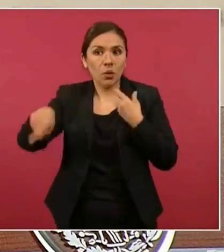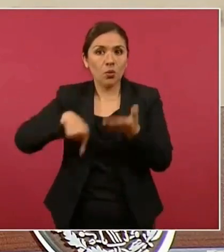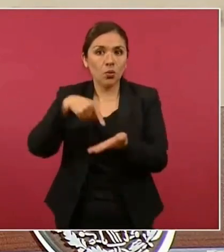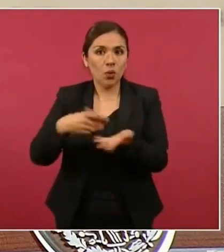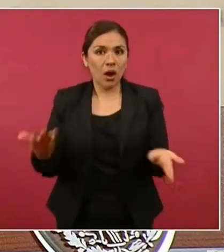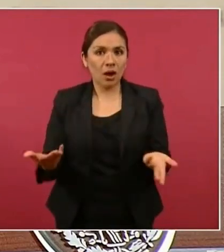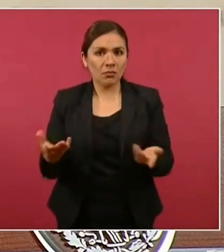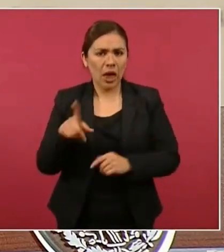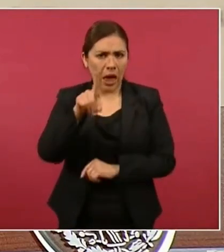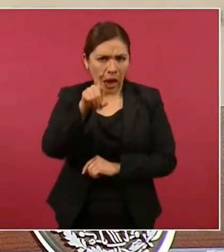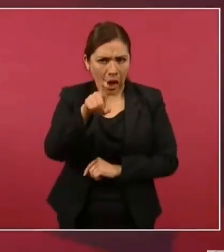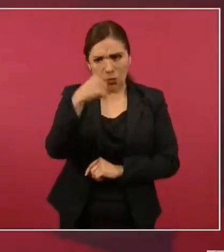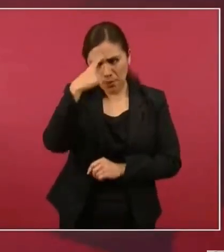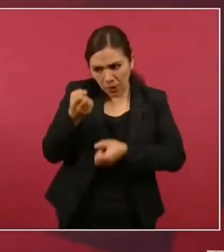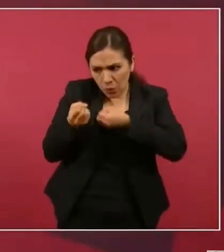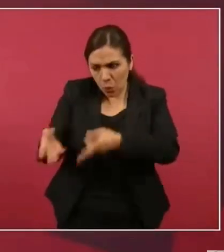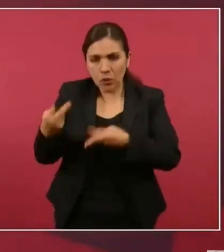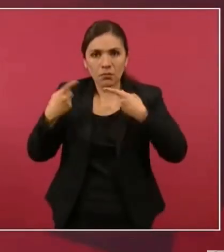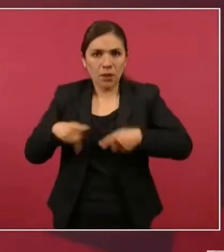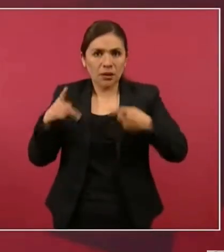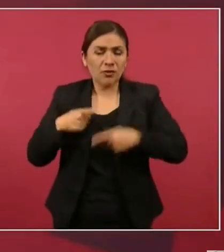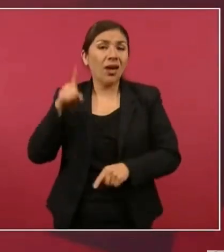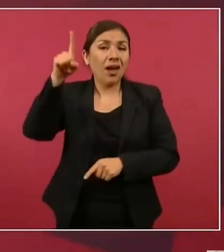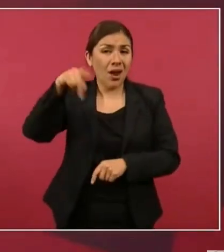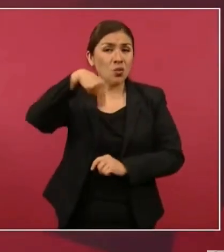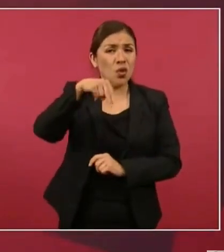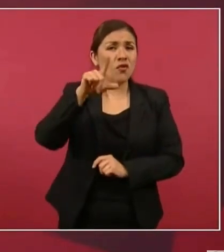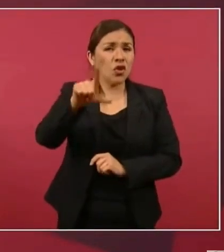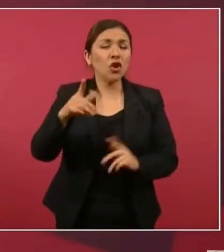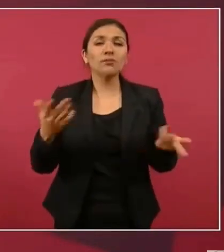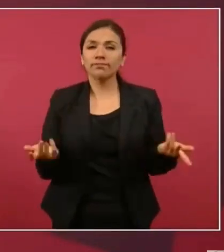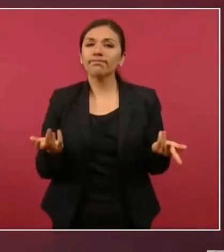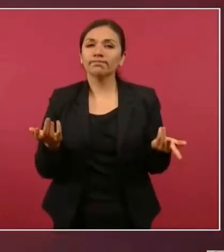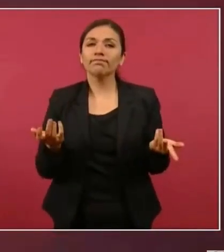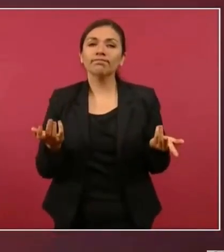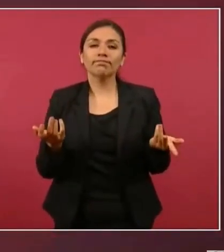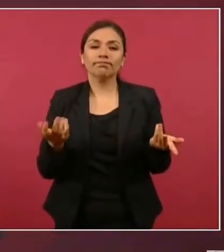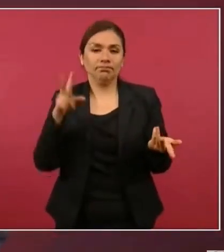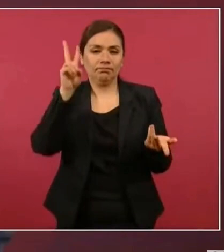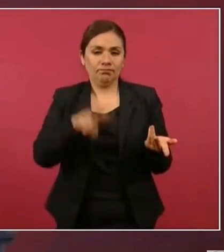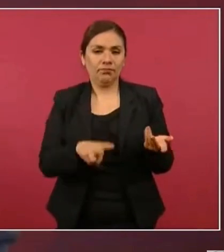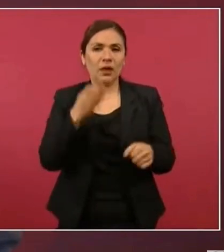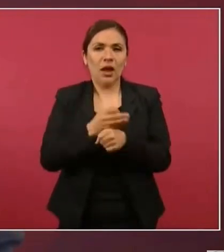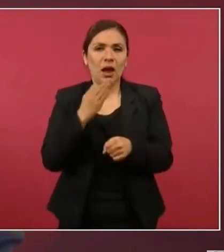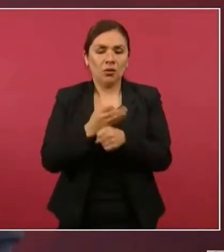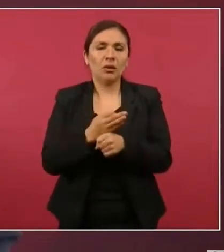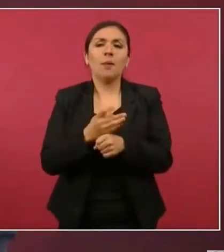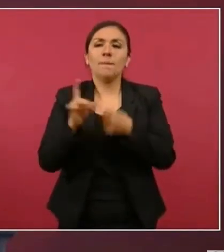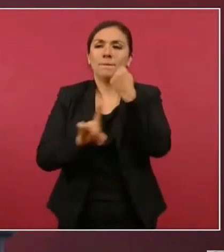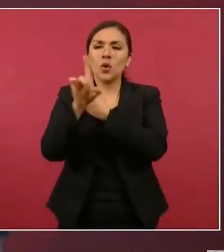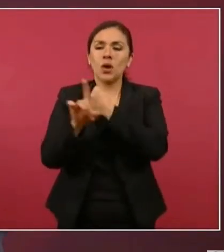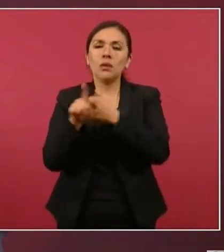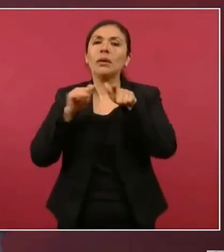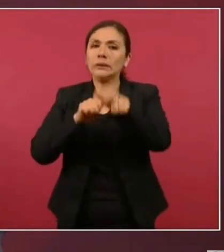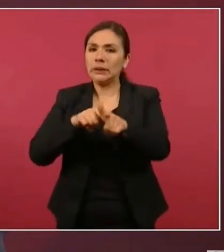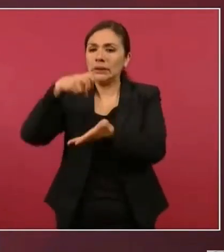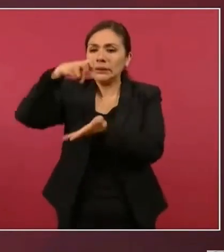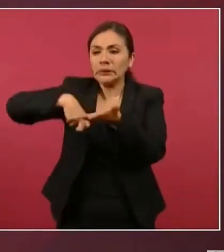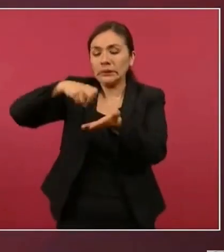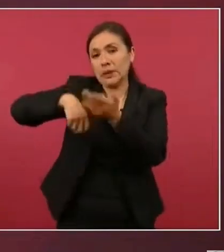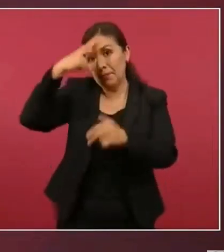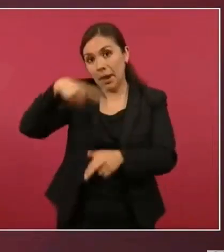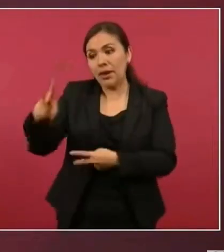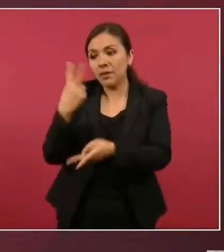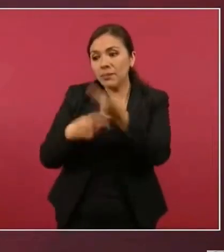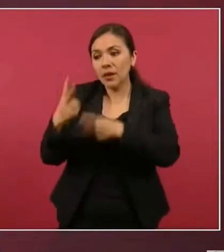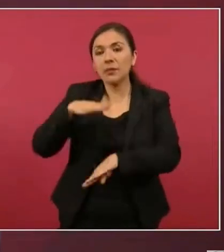el agua para la gente. En Nuevo León estamos resolviendo el problema del abasto de